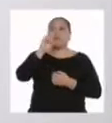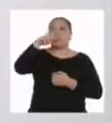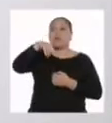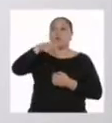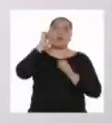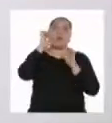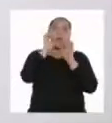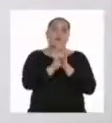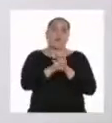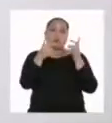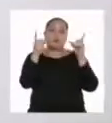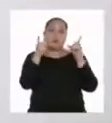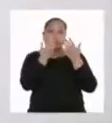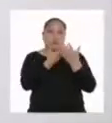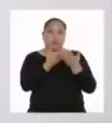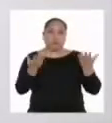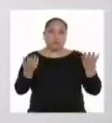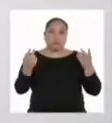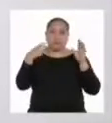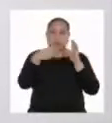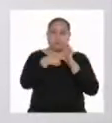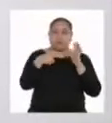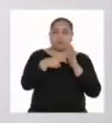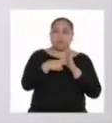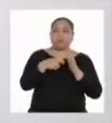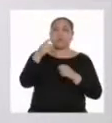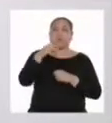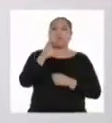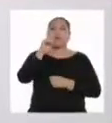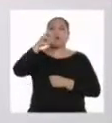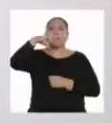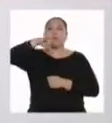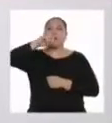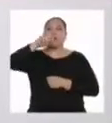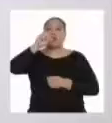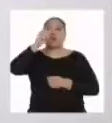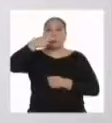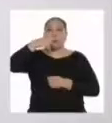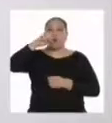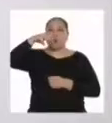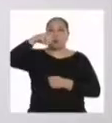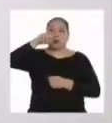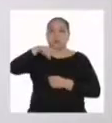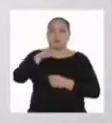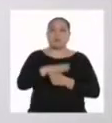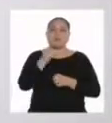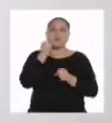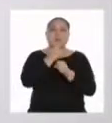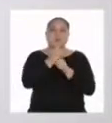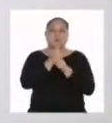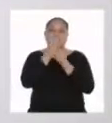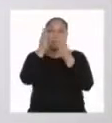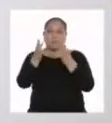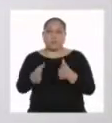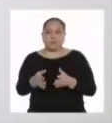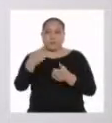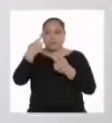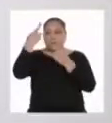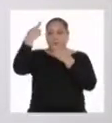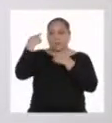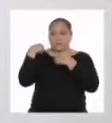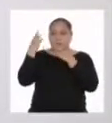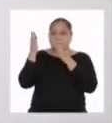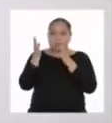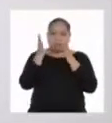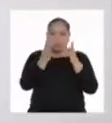producto electrónico, el capital humano estaría conformado por los trabajadores que se encargan